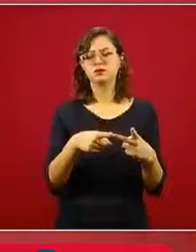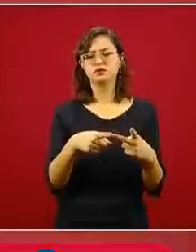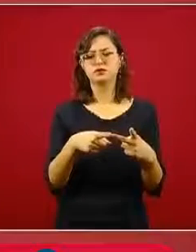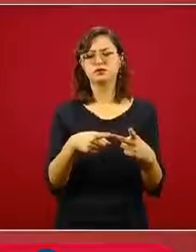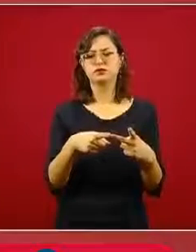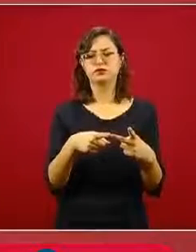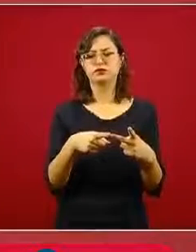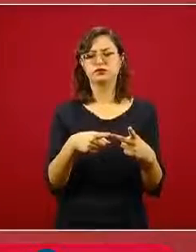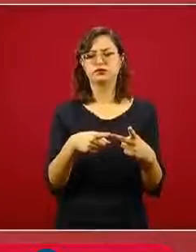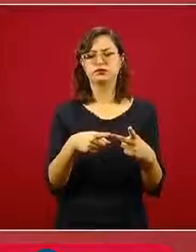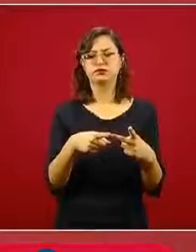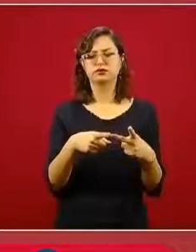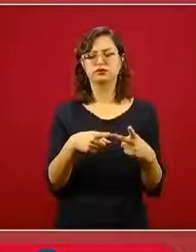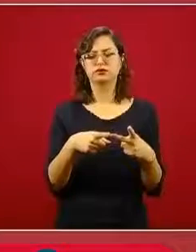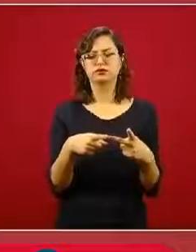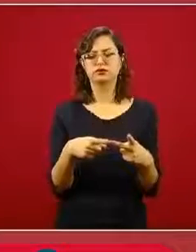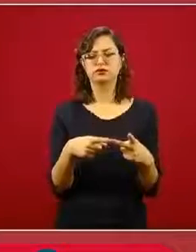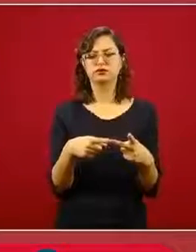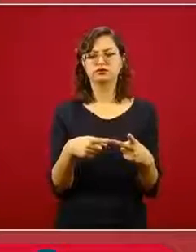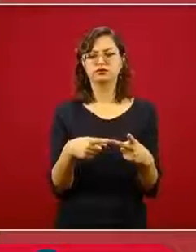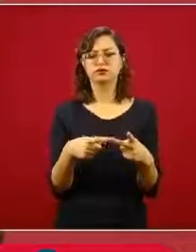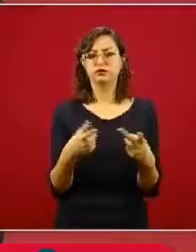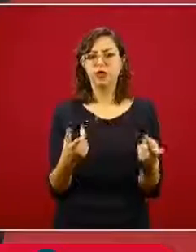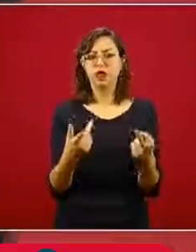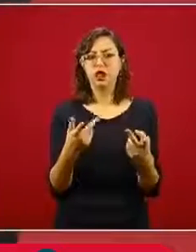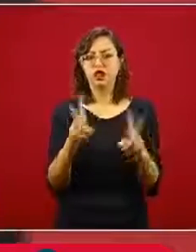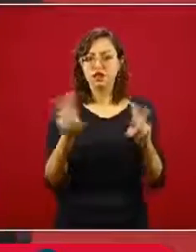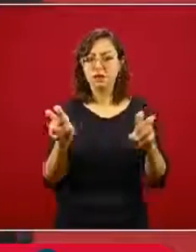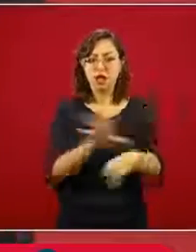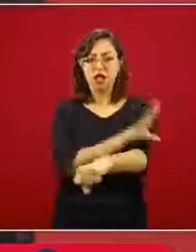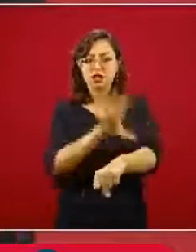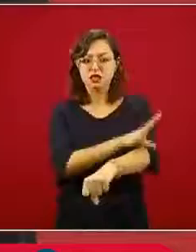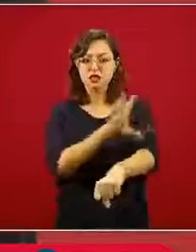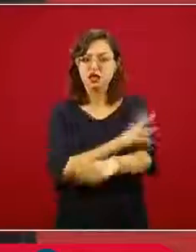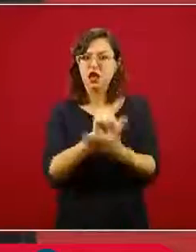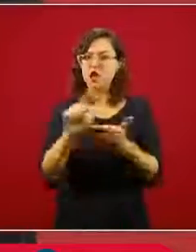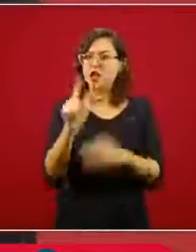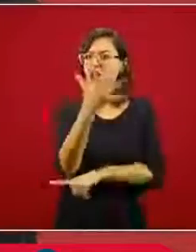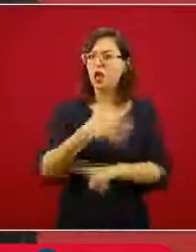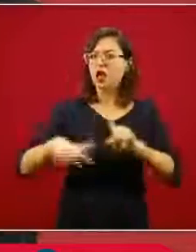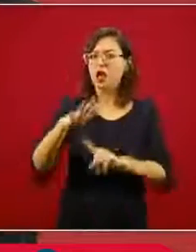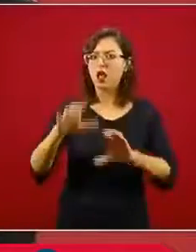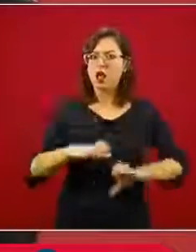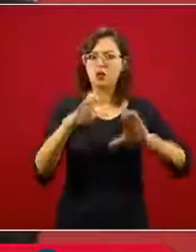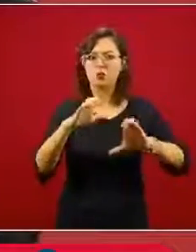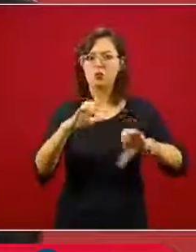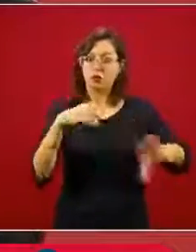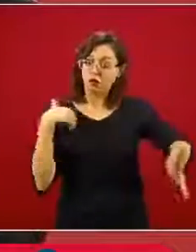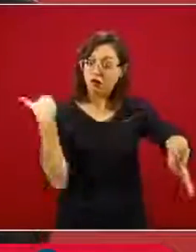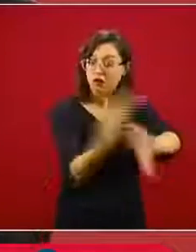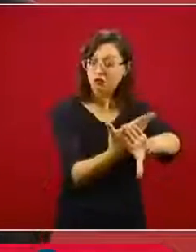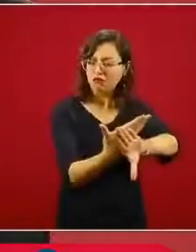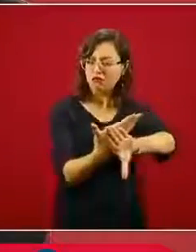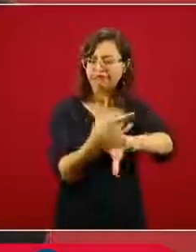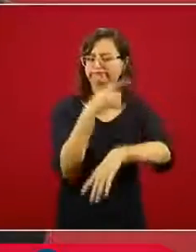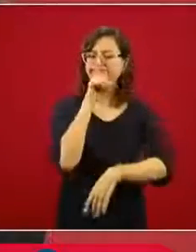generación de energías limpias, no estamos en